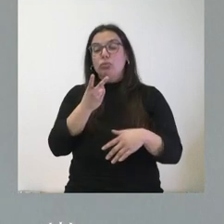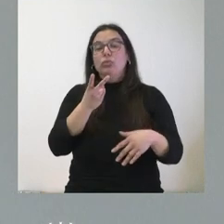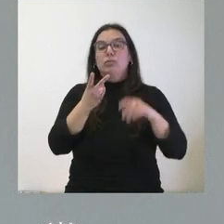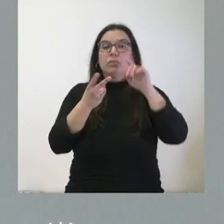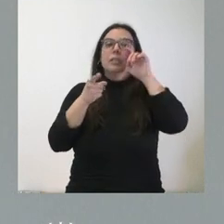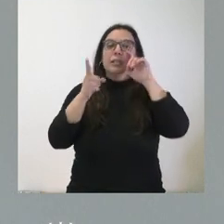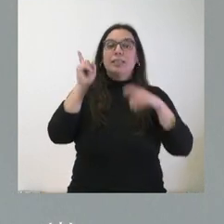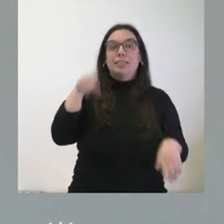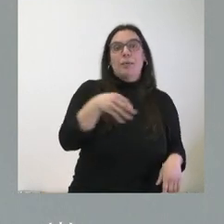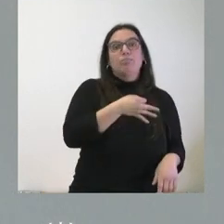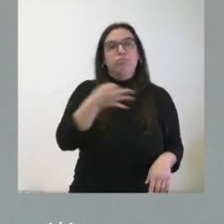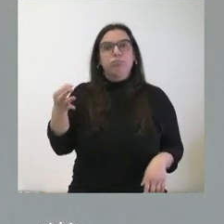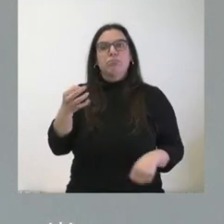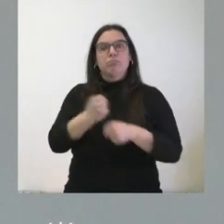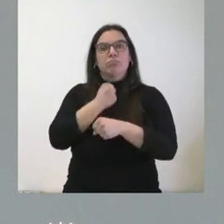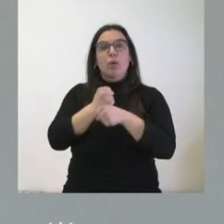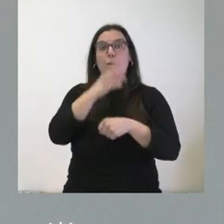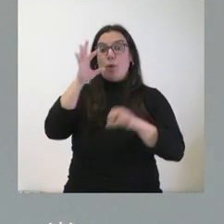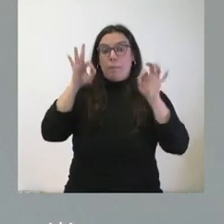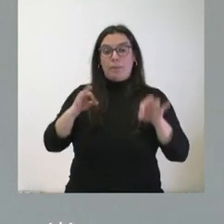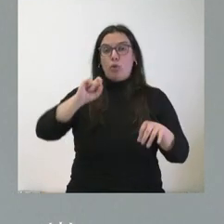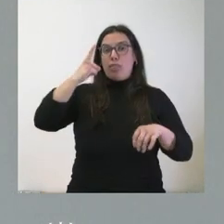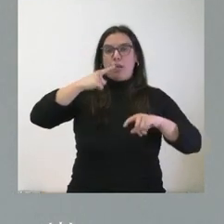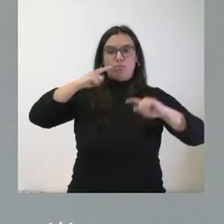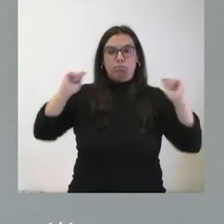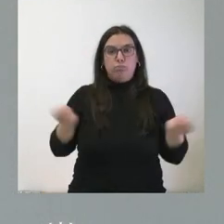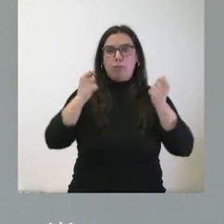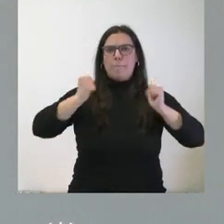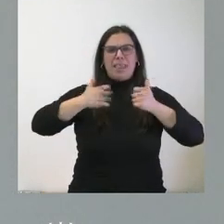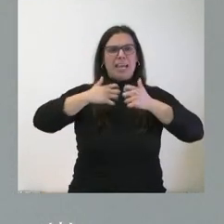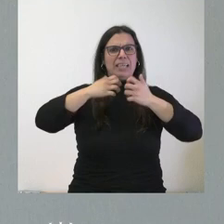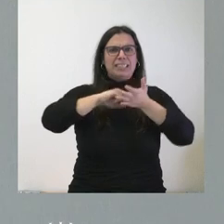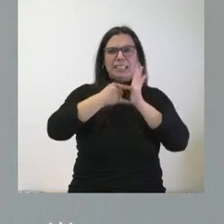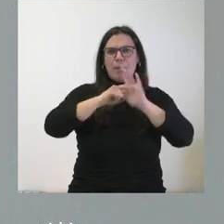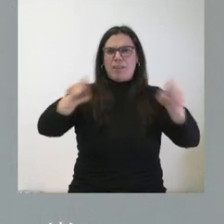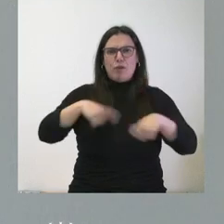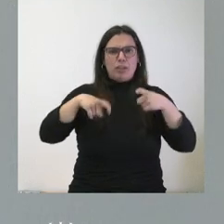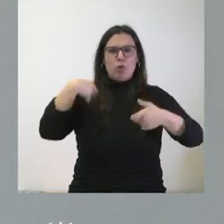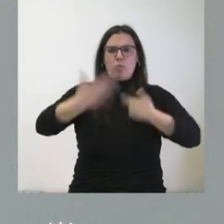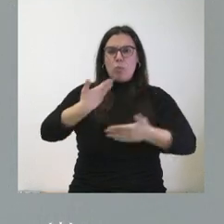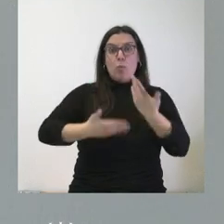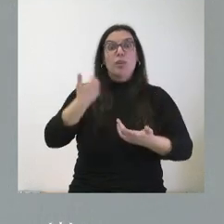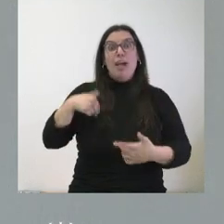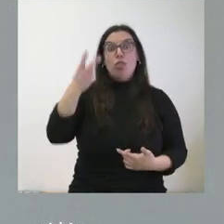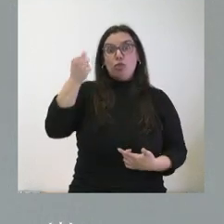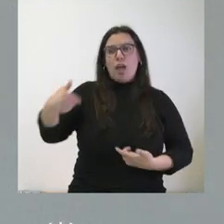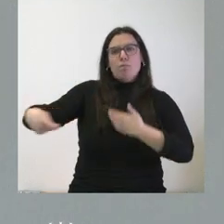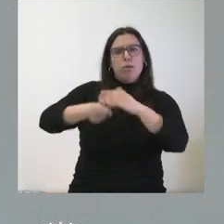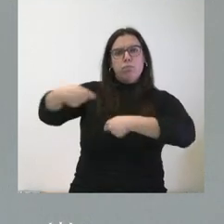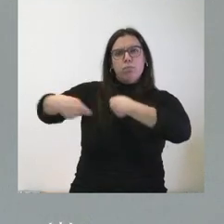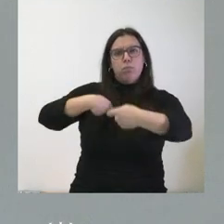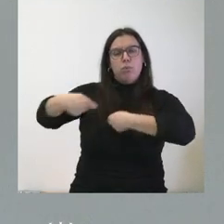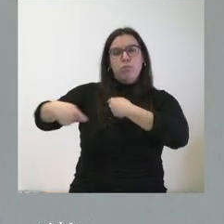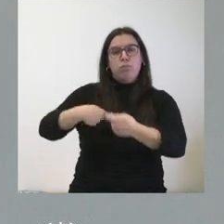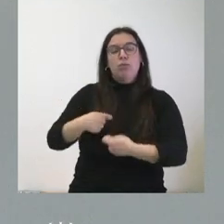eficaces porque desde el día que se anunció se puso en marcha todo el sistema informático y en tan solo dos días ya les señalo que el número de